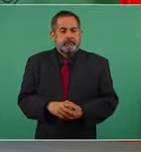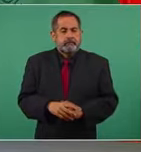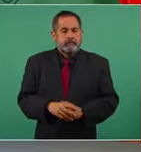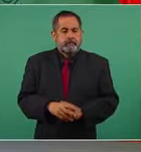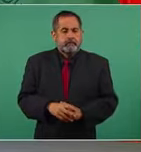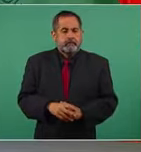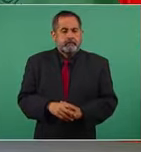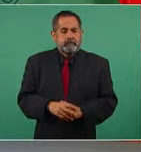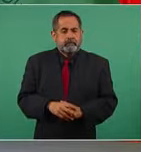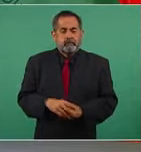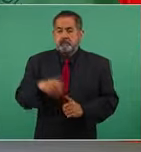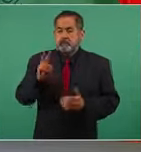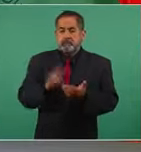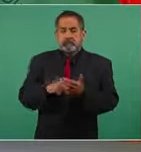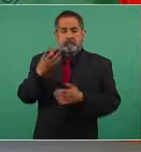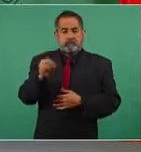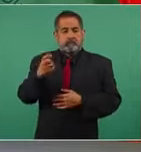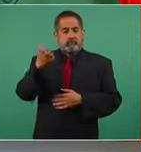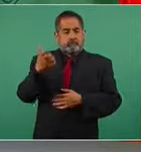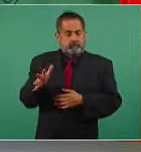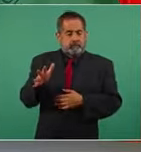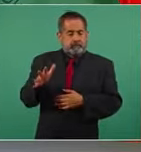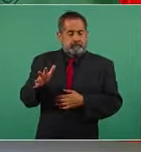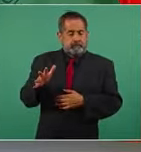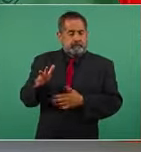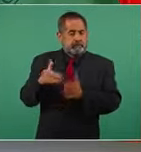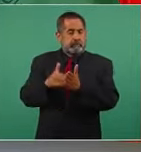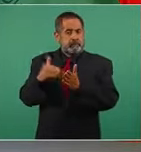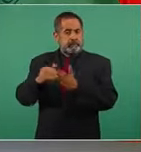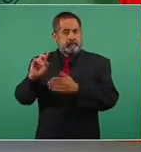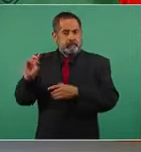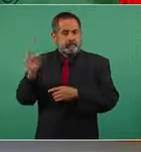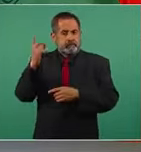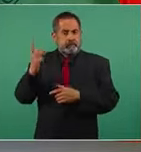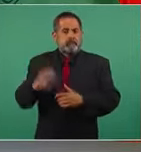2 mil 910 millones de dólares,